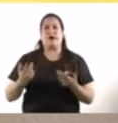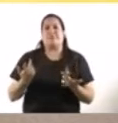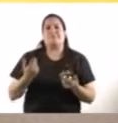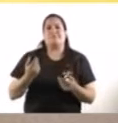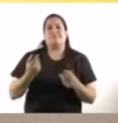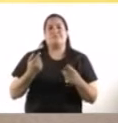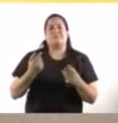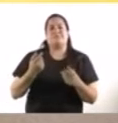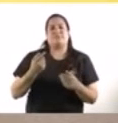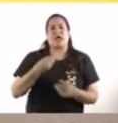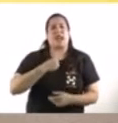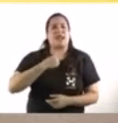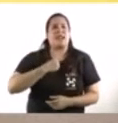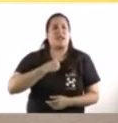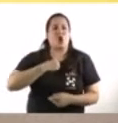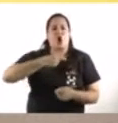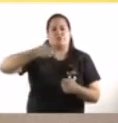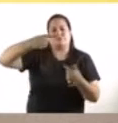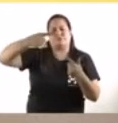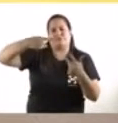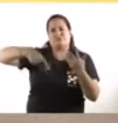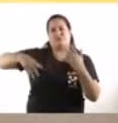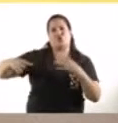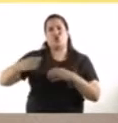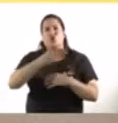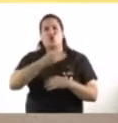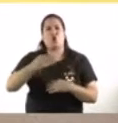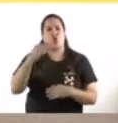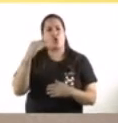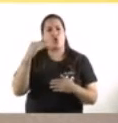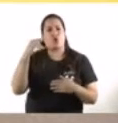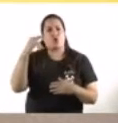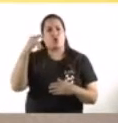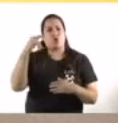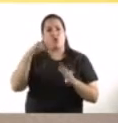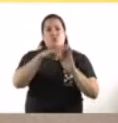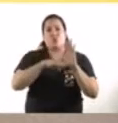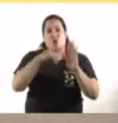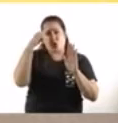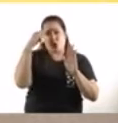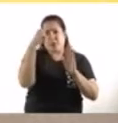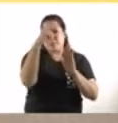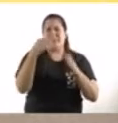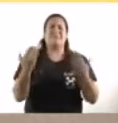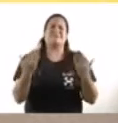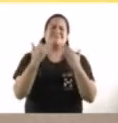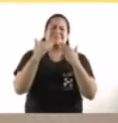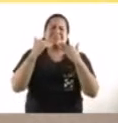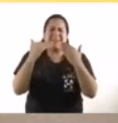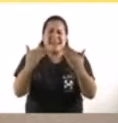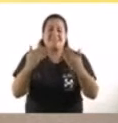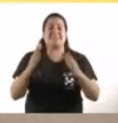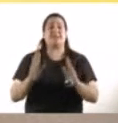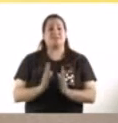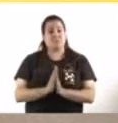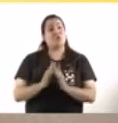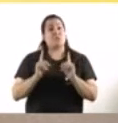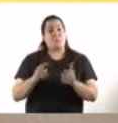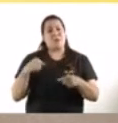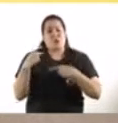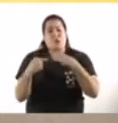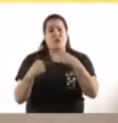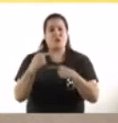algún culto y pedirles que lo sigan haciendo. Yo no quiero dejar de decirles gracias, pero es muy importante mantener esta